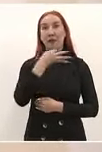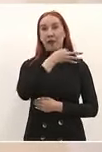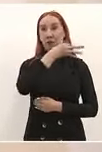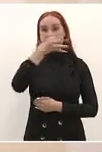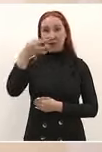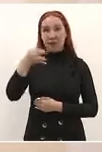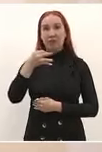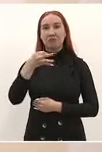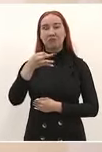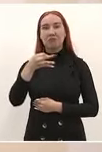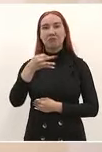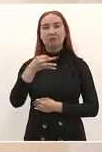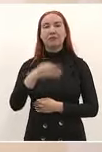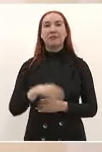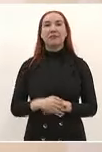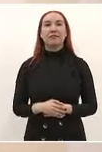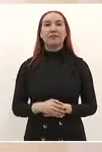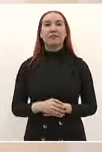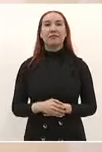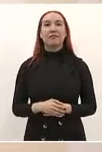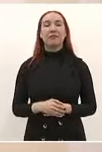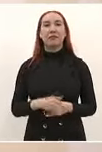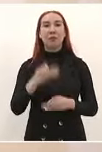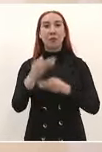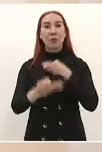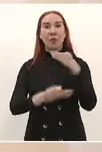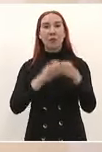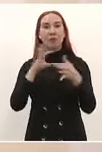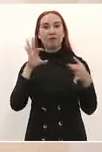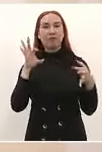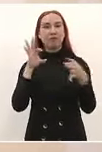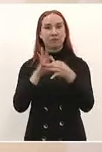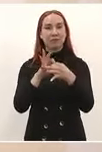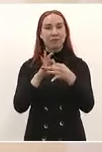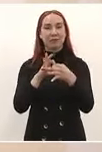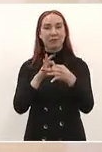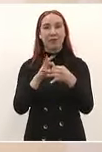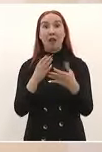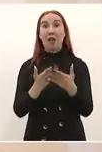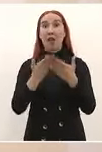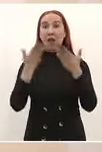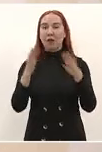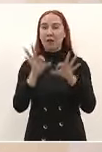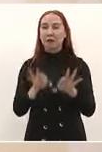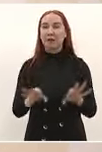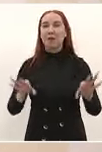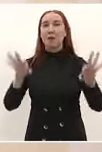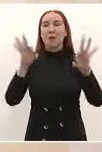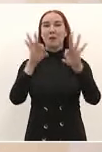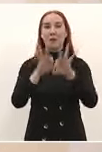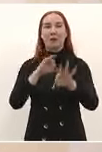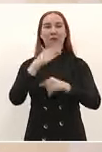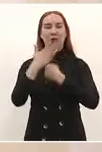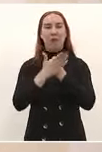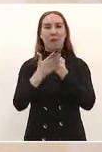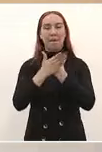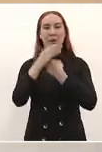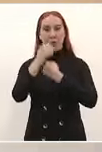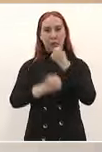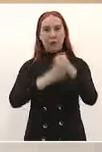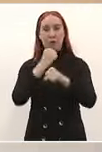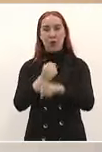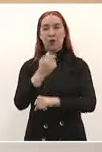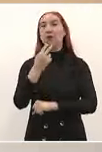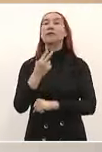y con la consolidación de la Cuarta Transformación que encabezará Clauda Sheinman Pardo en este año